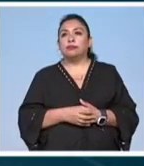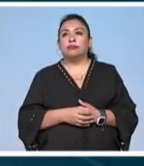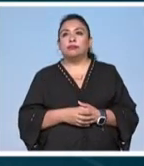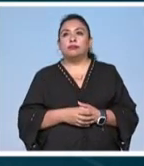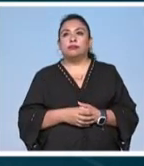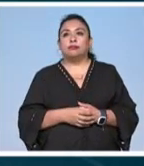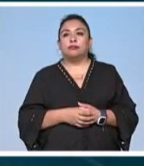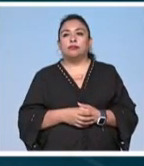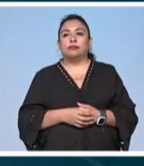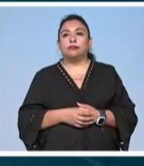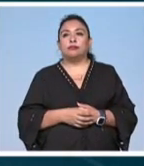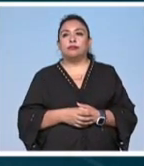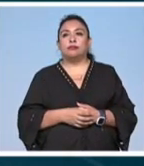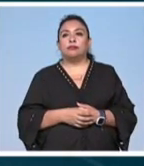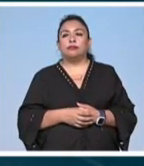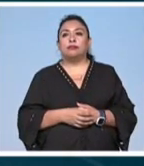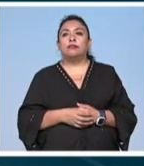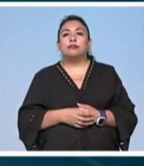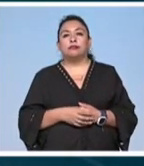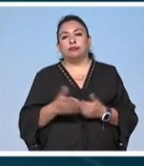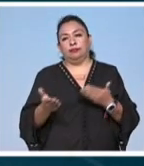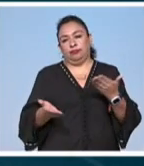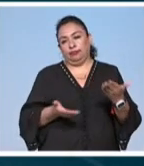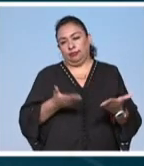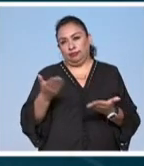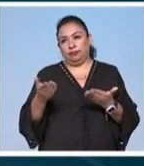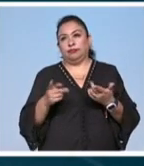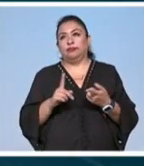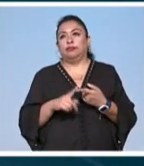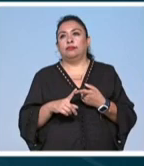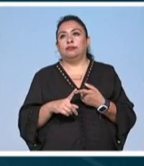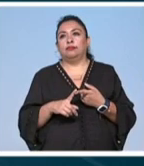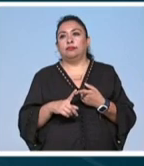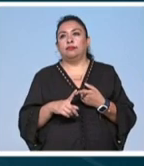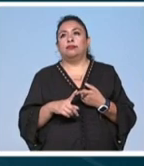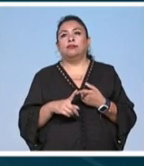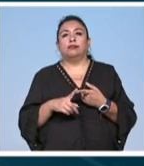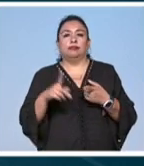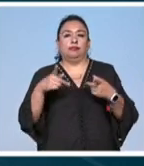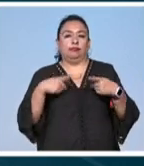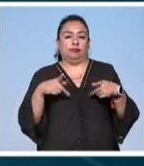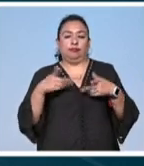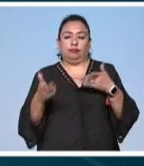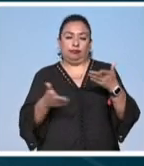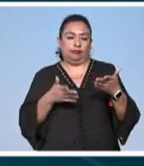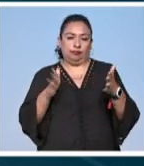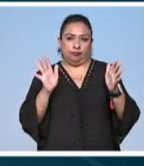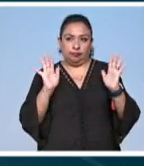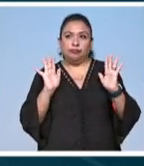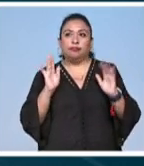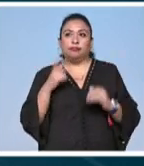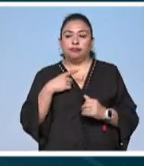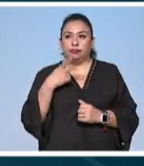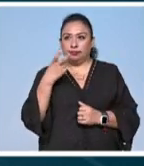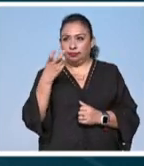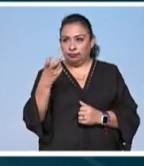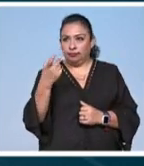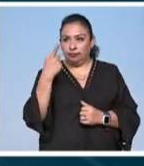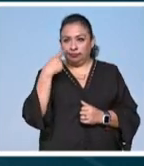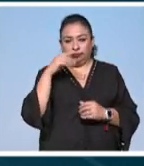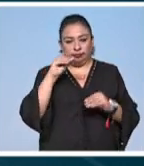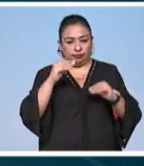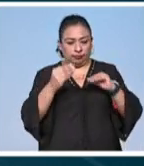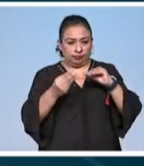de de de danza no de de bailarines etcétera no entonces por eso hay esta